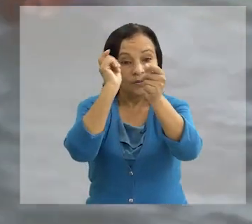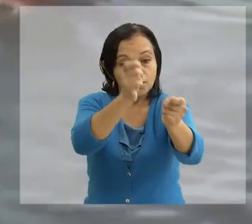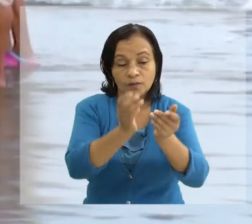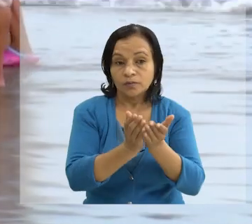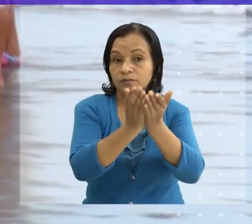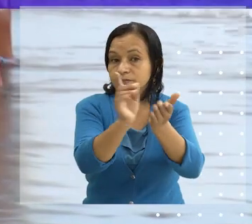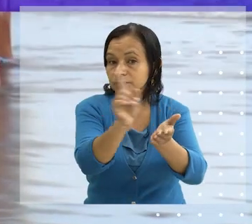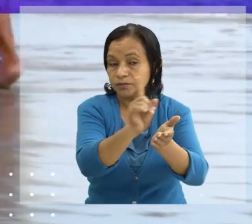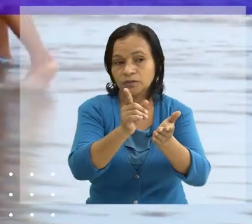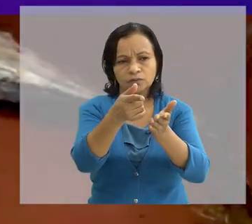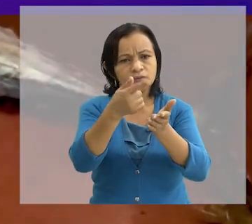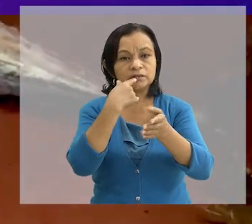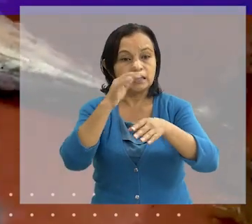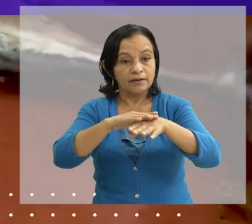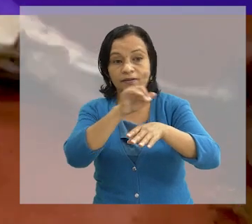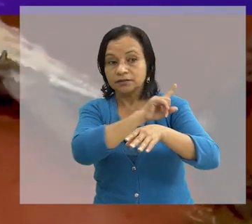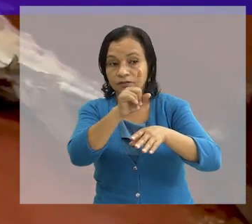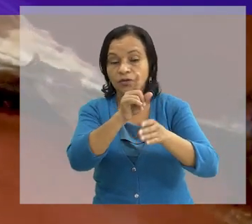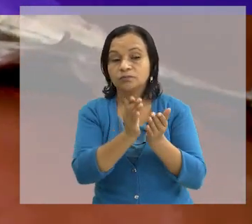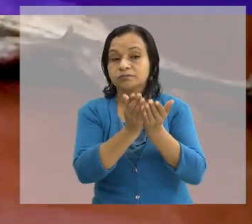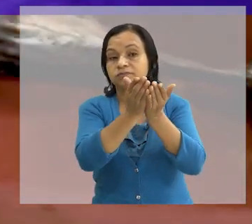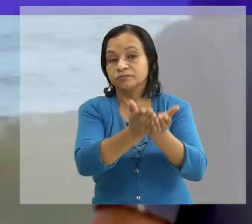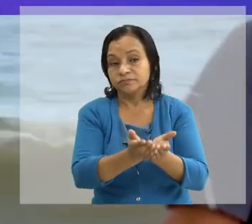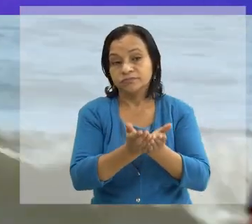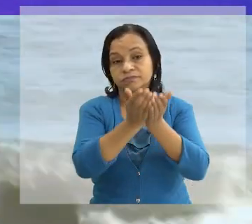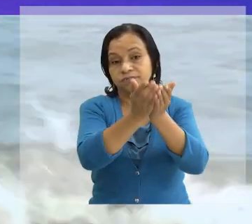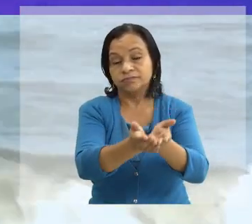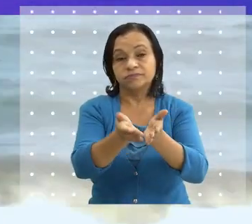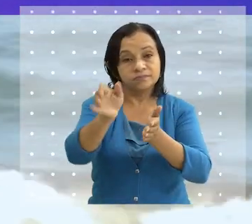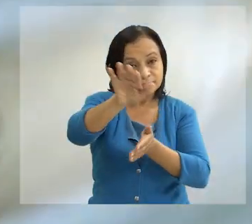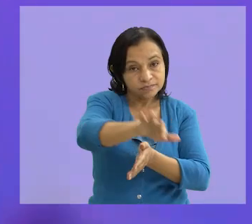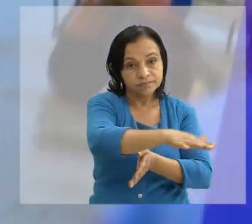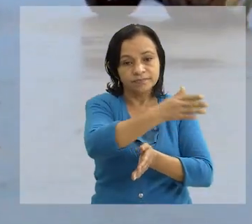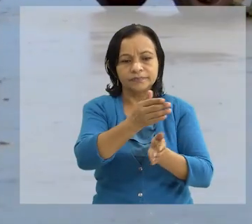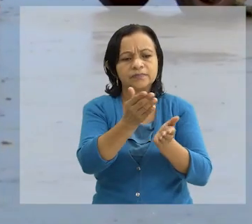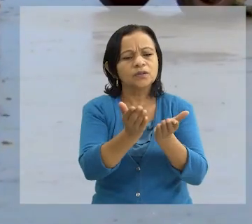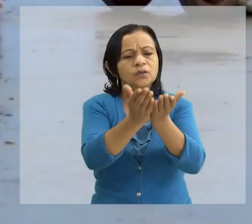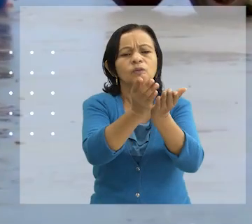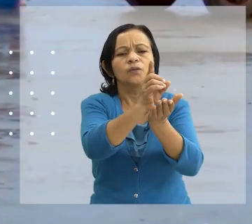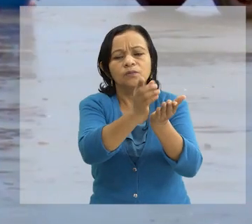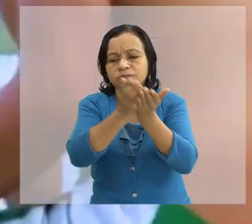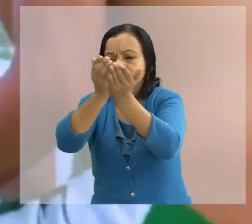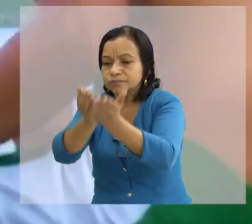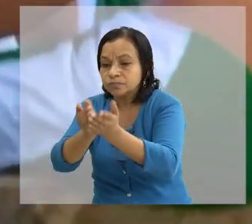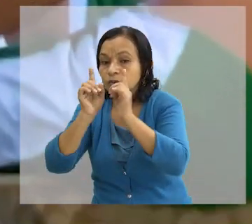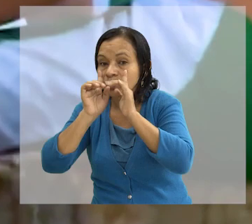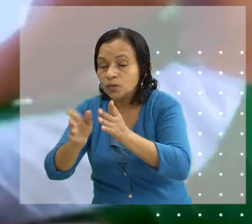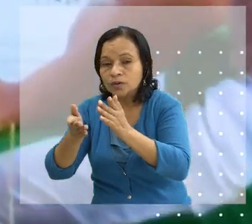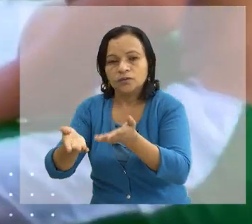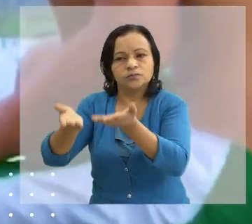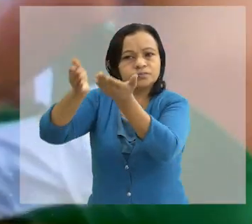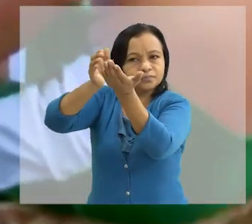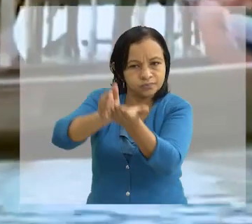pesca artesanal si por razones de vientos fuertes Se suspende la navegación en aguas abiertas Ubiquemos lanchas en zonas seguras ante la